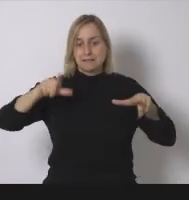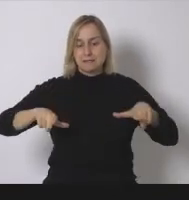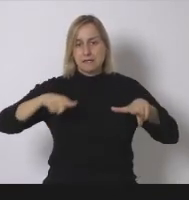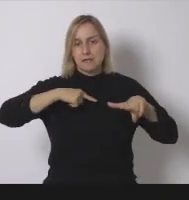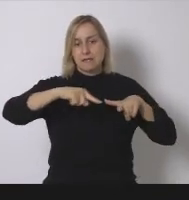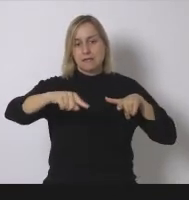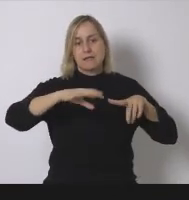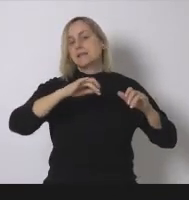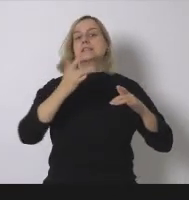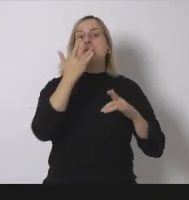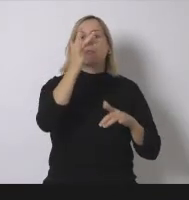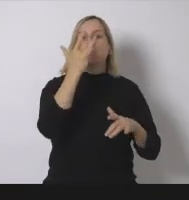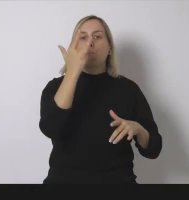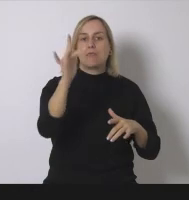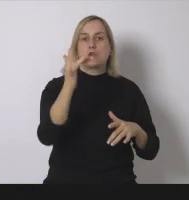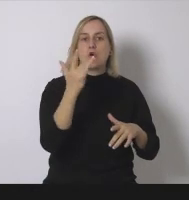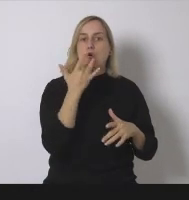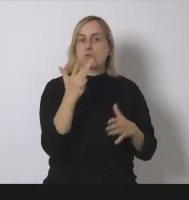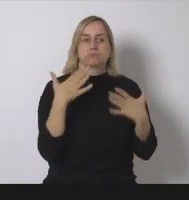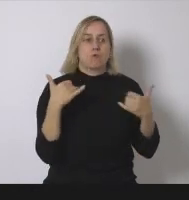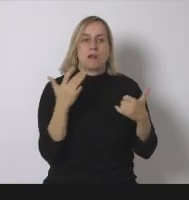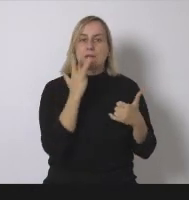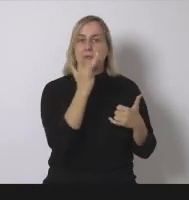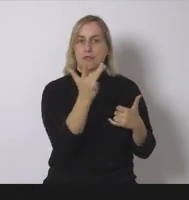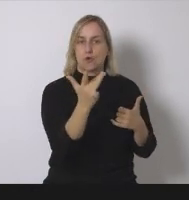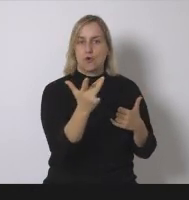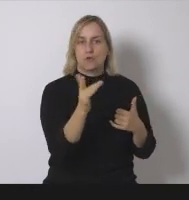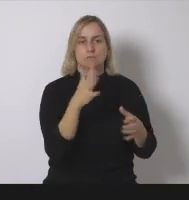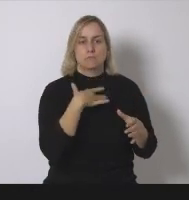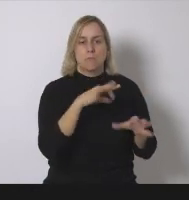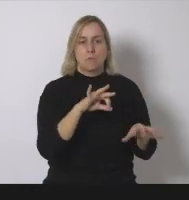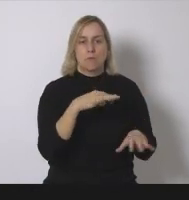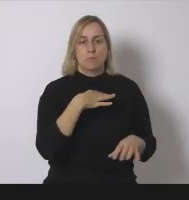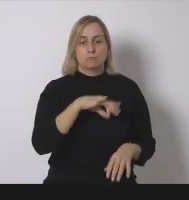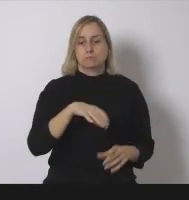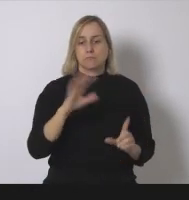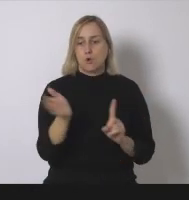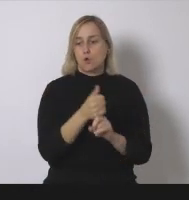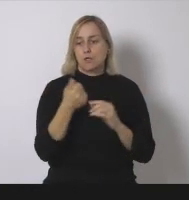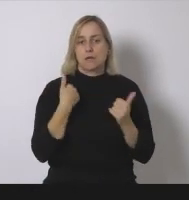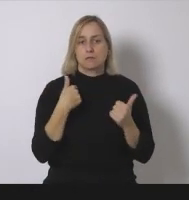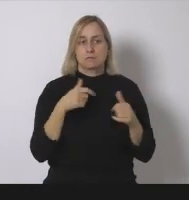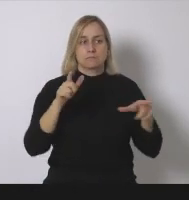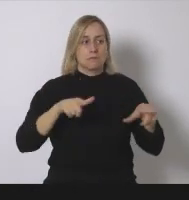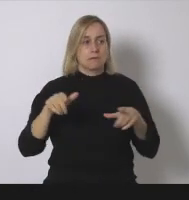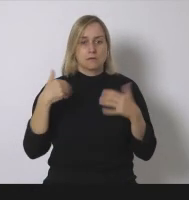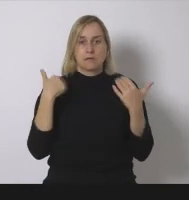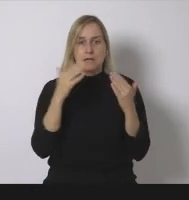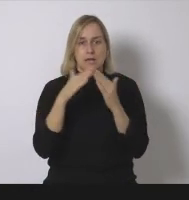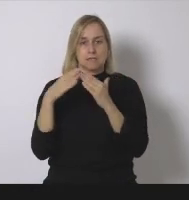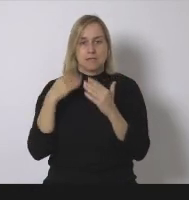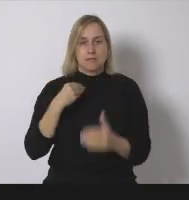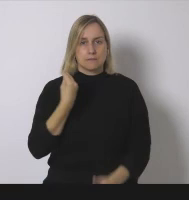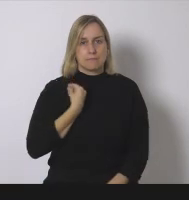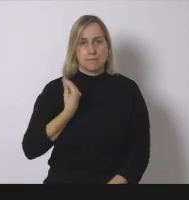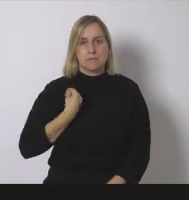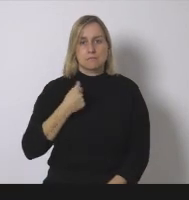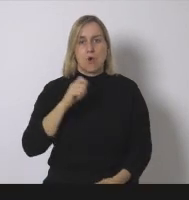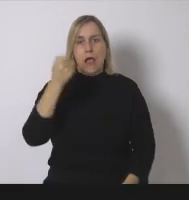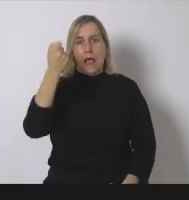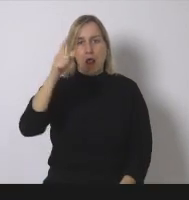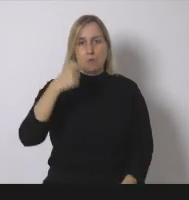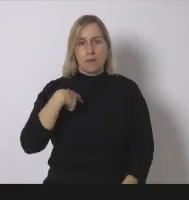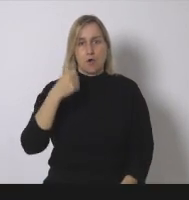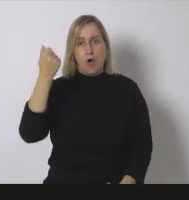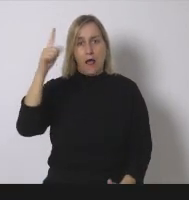es vidrio vidrio como cualquier vidrio que podemos encontrar en los recipientes que tenemos en nuestras casas el aluminio